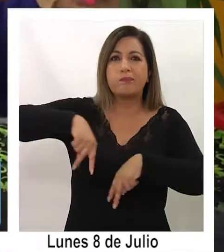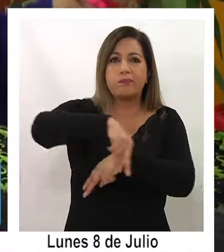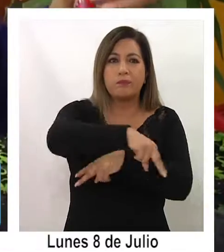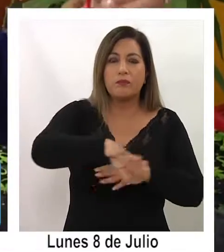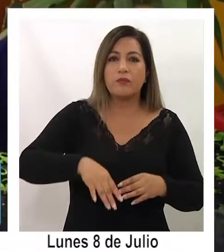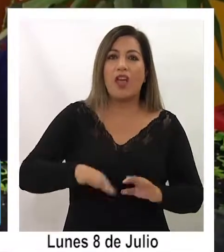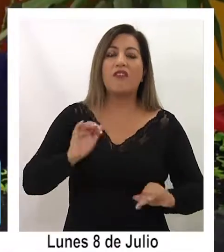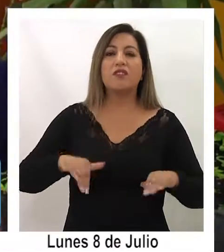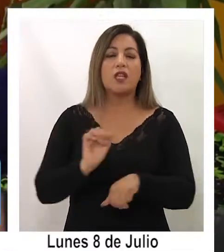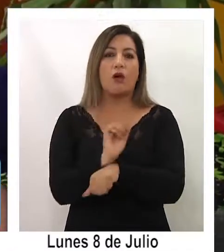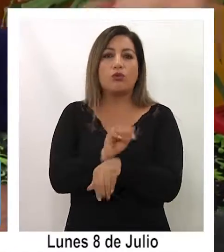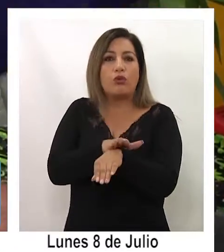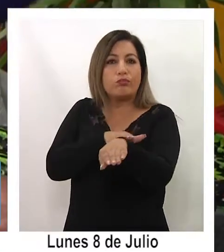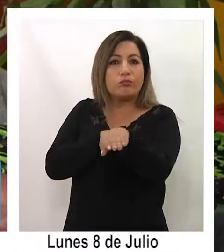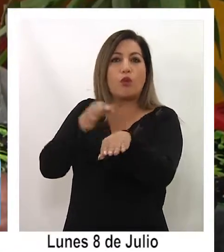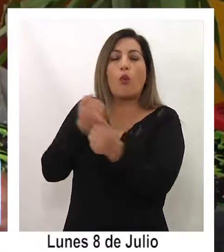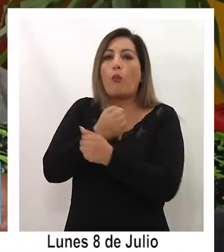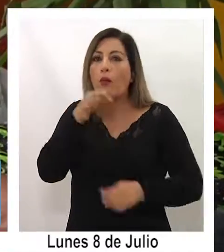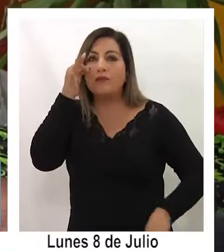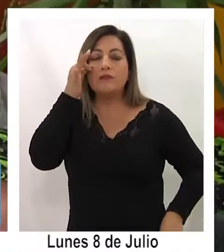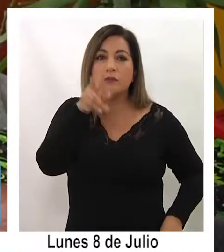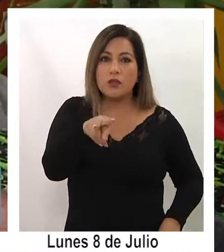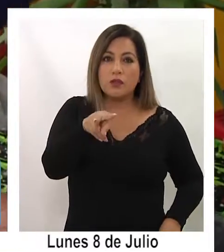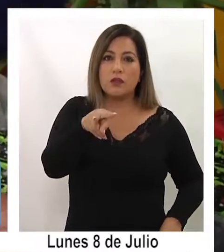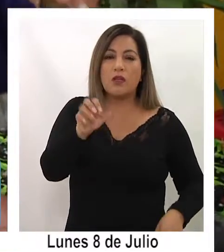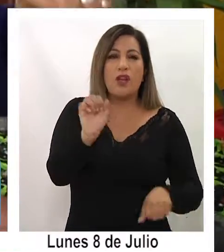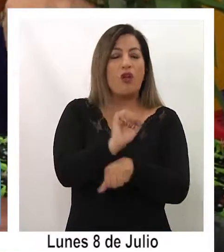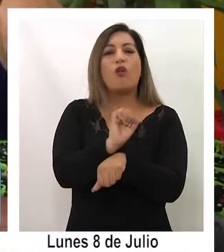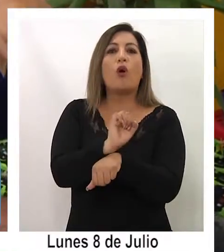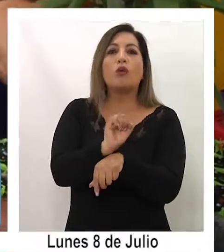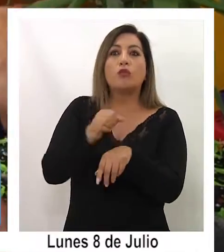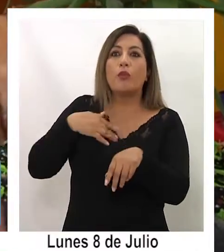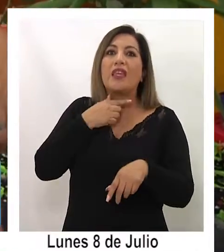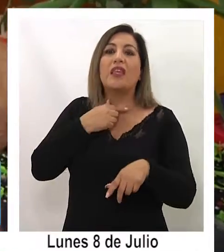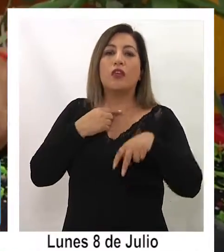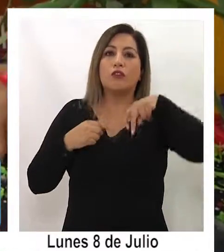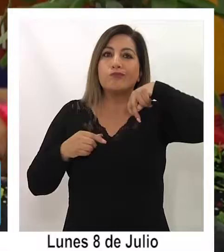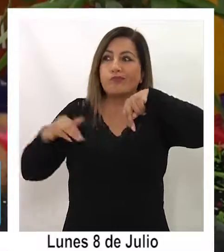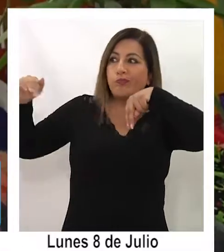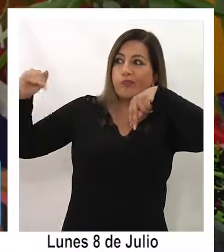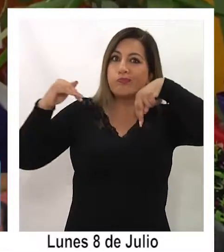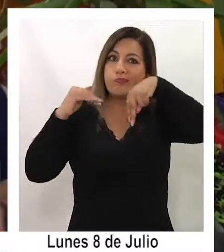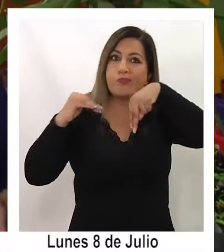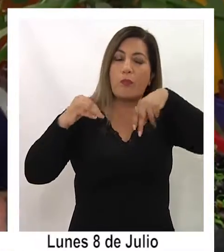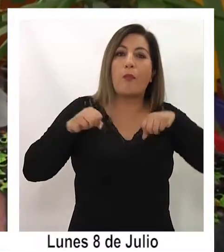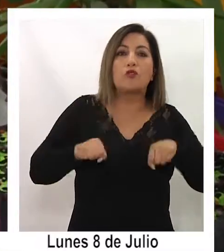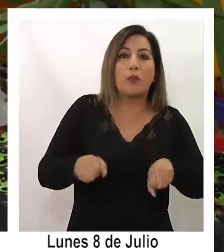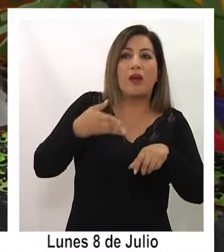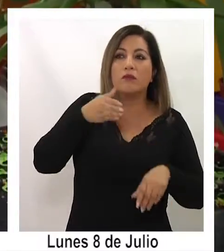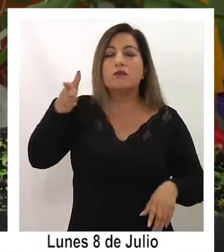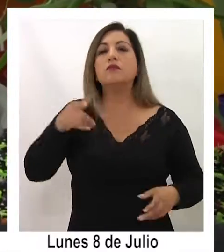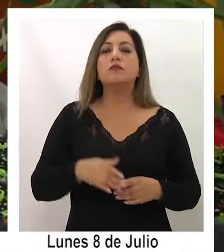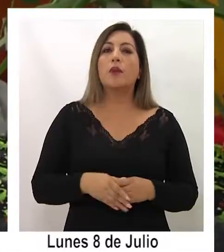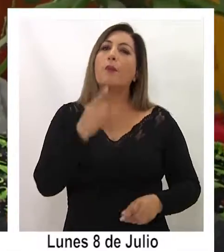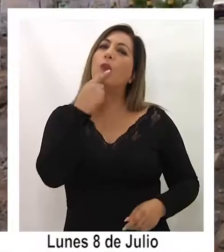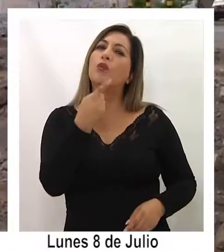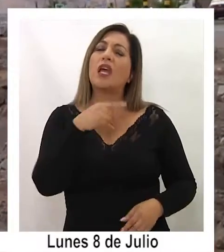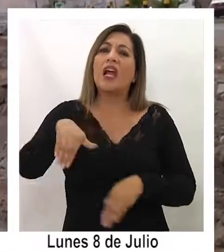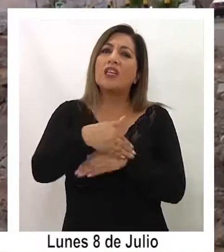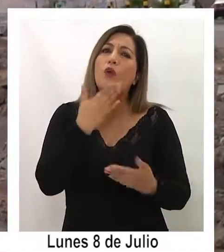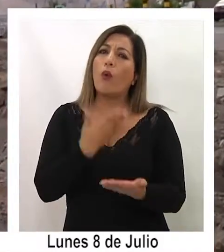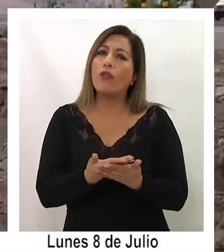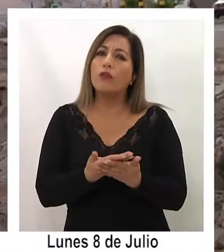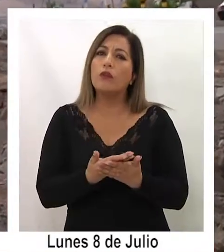ya se ponen autos, veces uno no puede ni mirar los autos que vienen para regresar, para ir al supermercado. ¿De cuánto está así la calle?